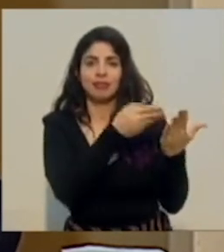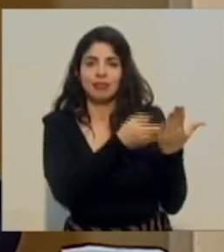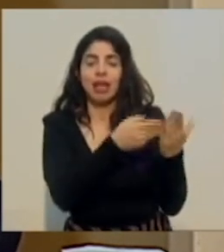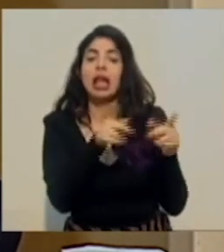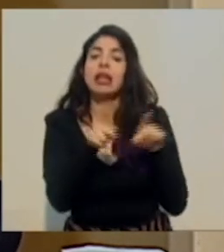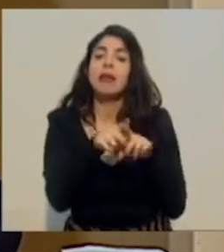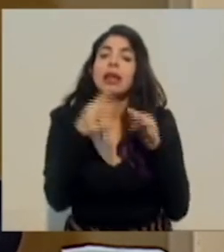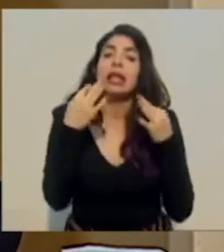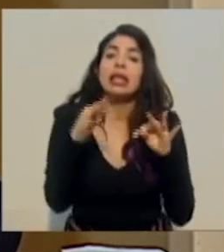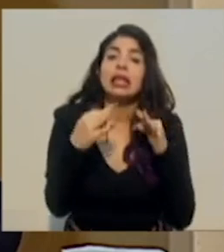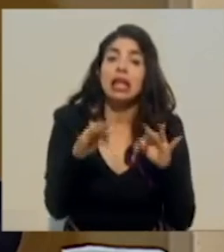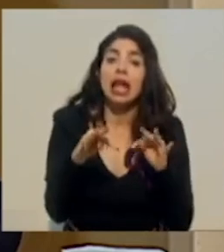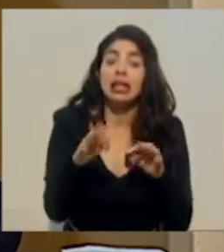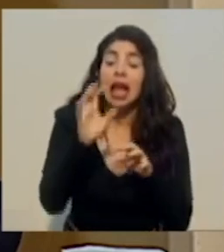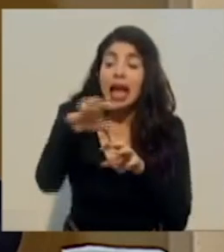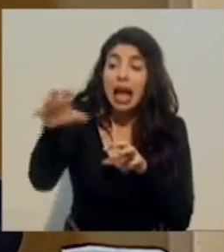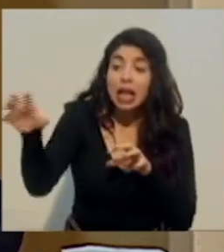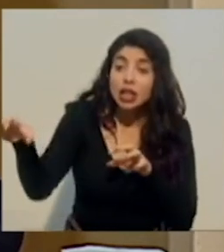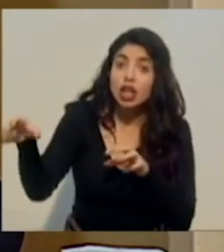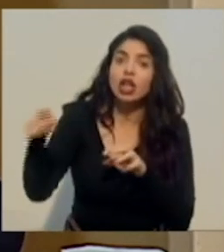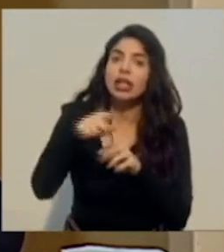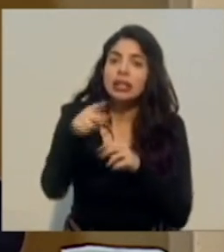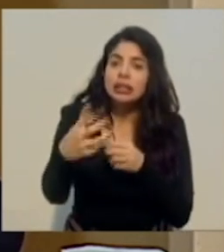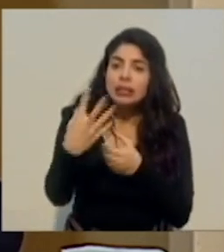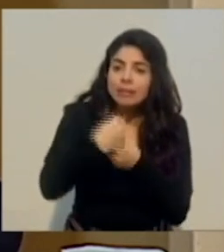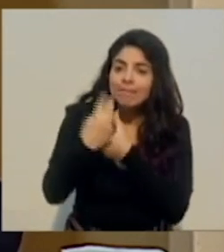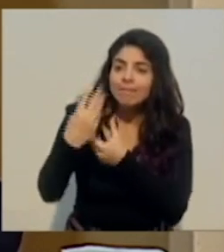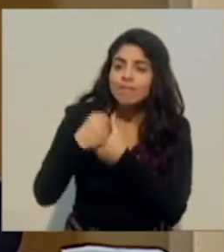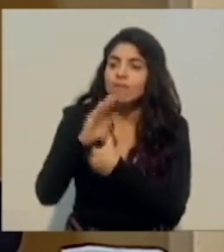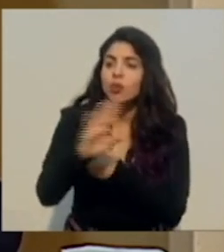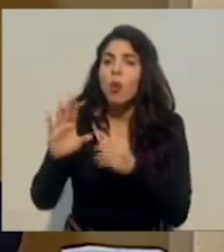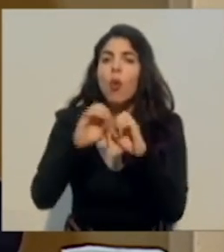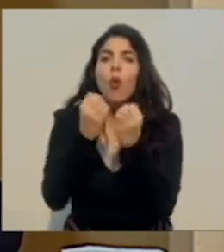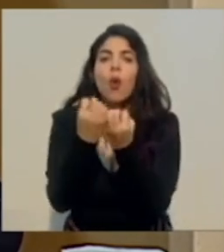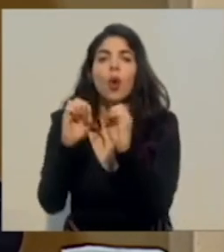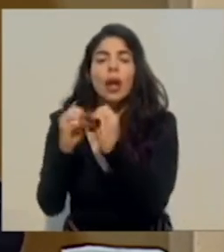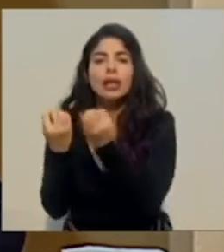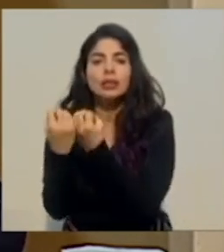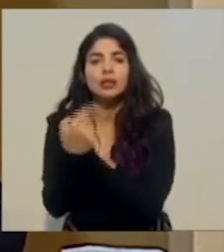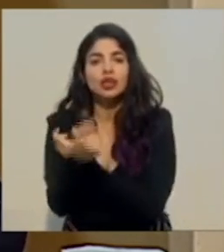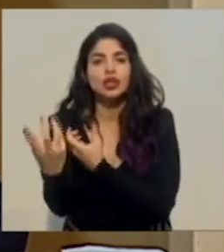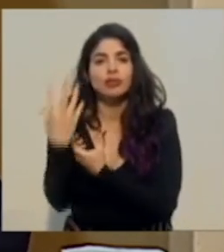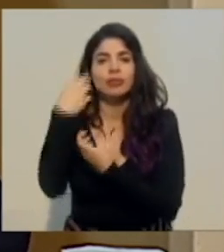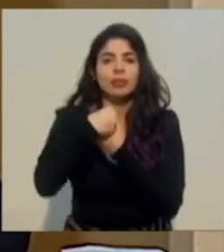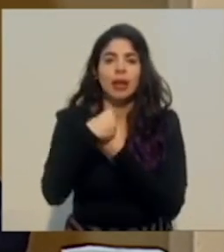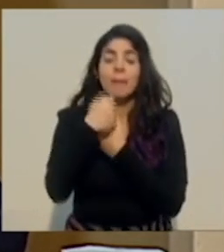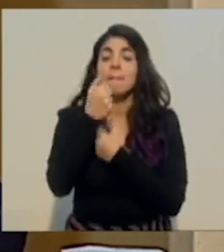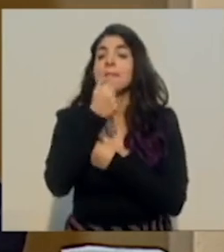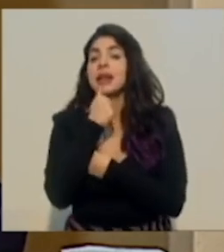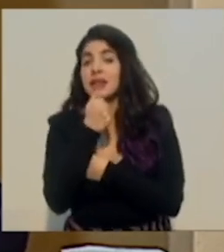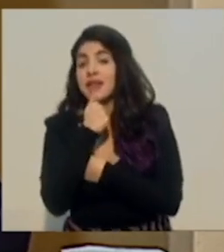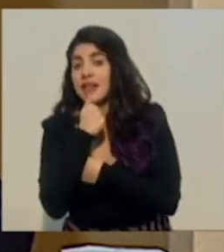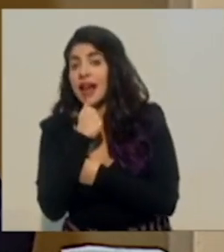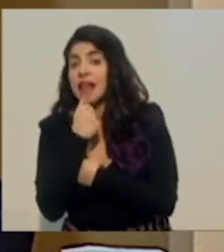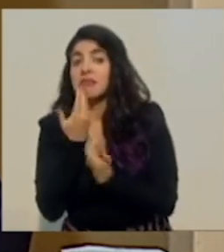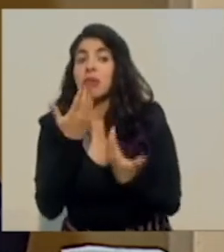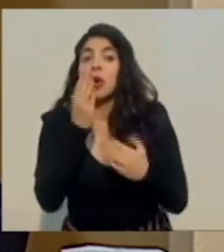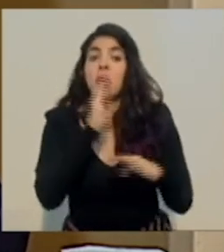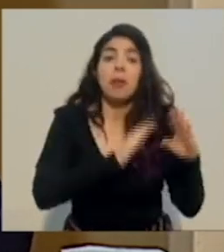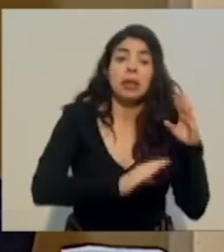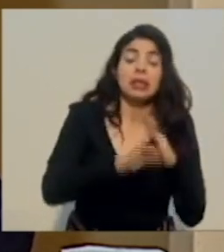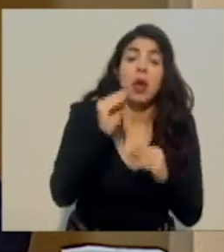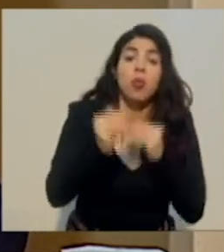las organizaciones privadas, comerciales o productivas que puedan